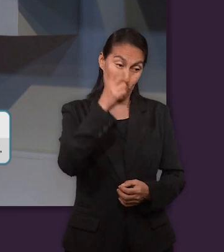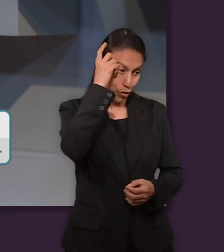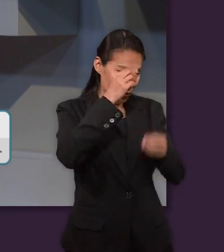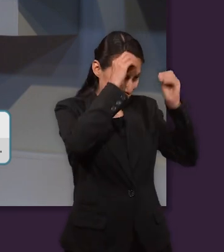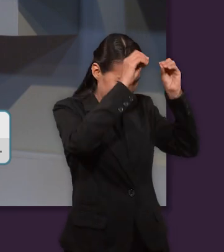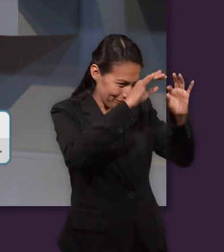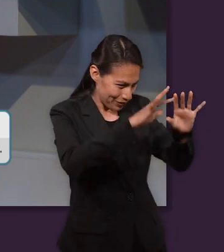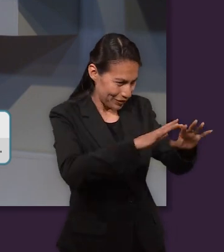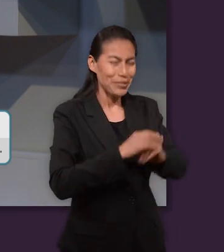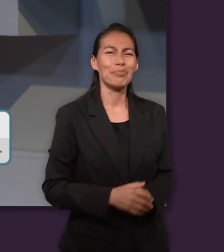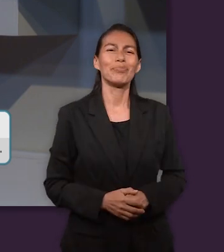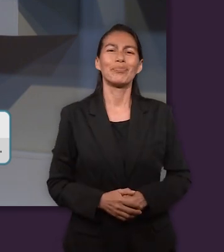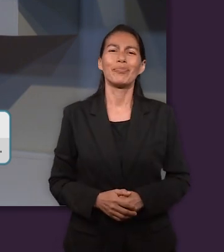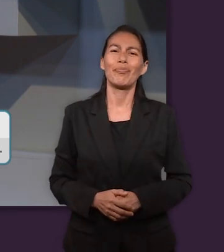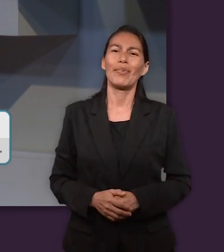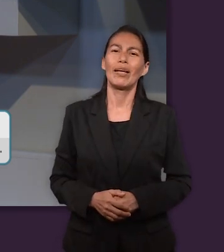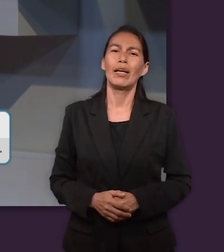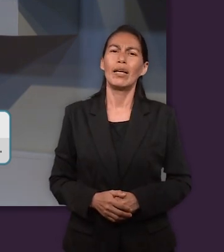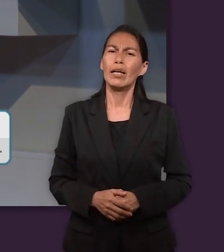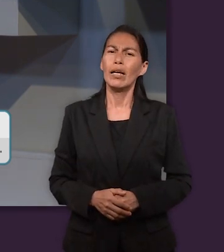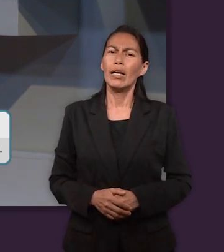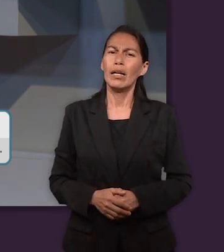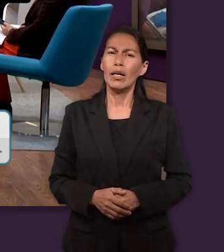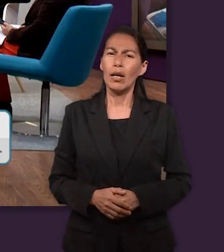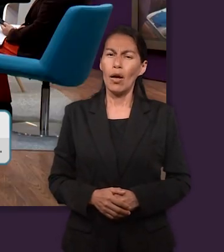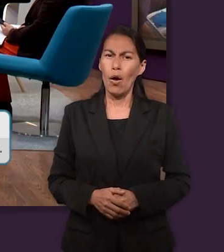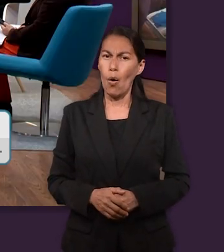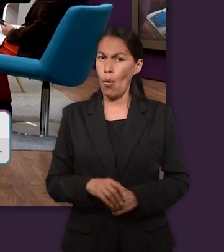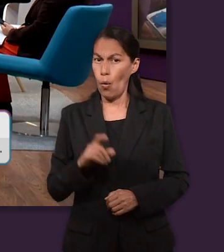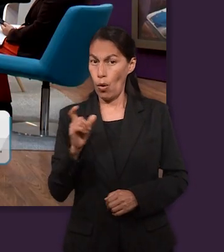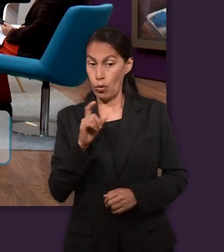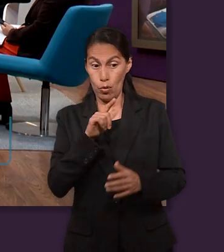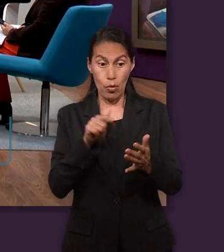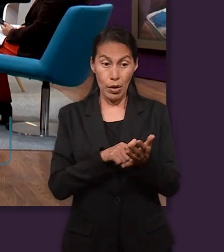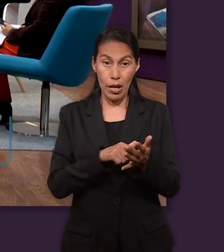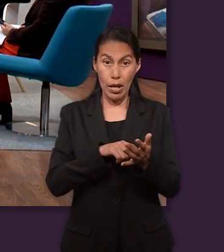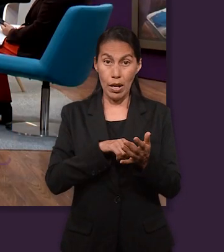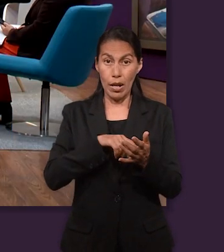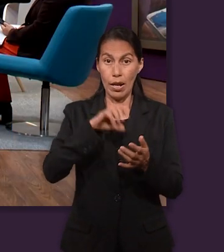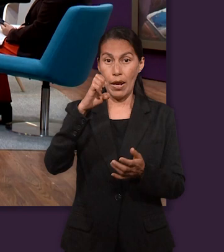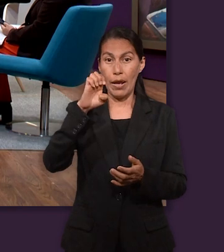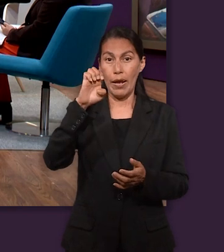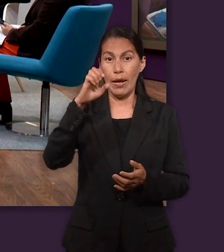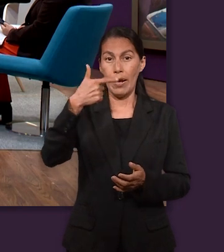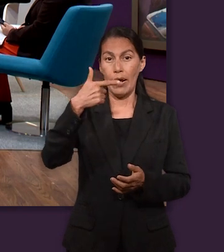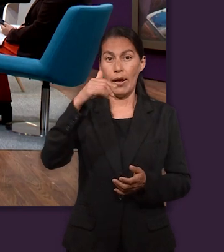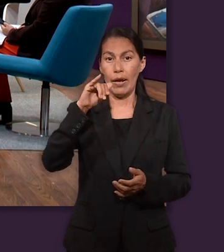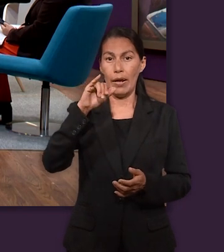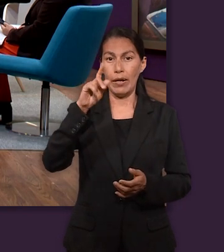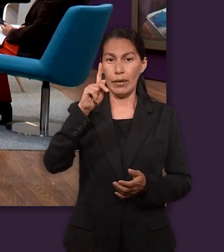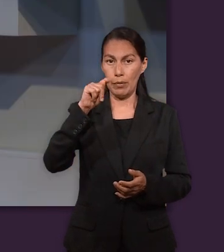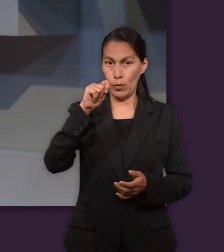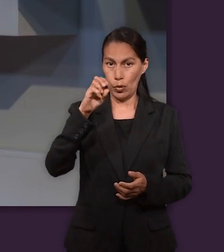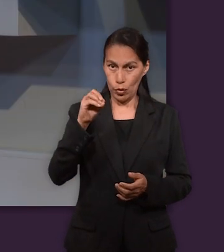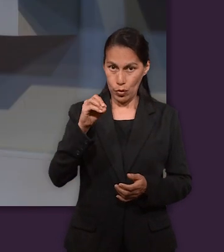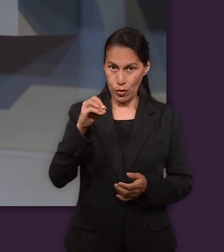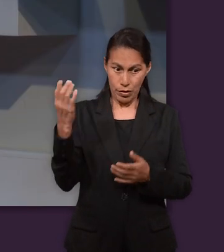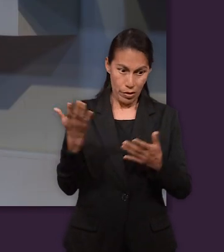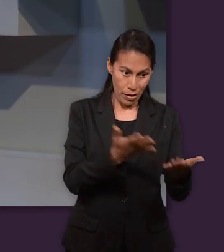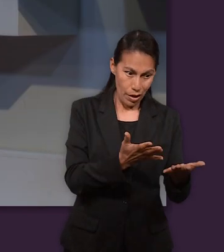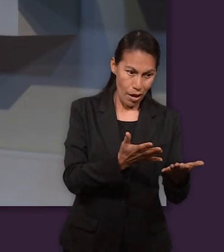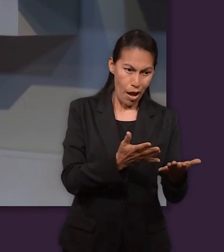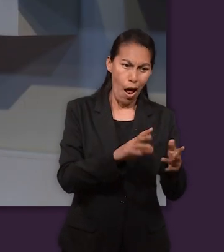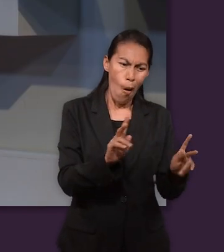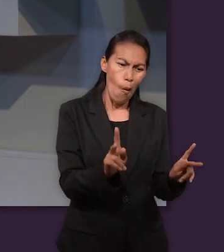eso, Dios lo bendice. Y entonces, estando ya en Egipto, cuando llega a Egipto, lo venden como esclavo a Potifar, uno de los